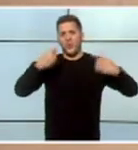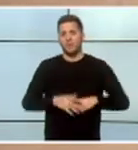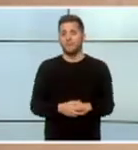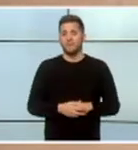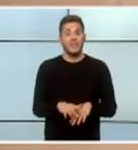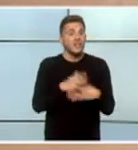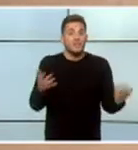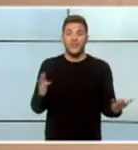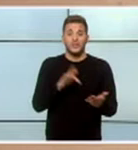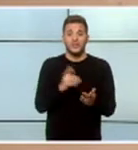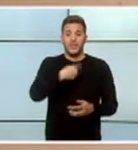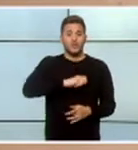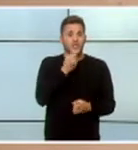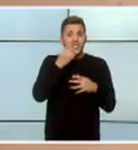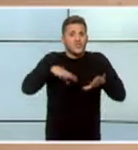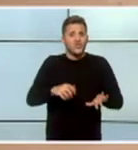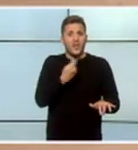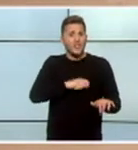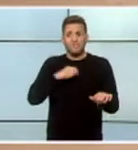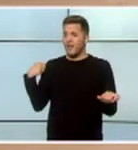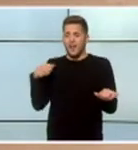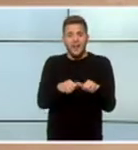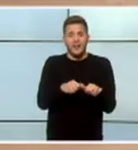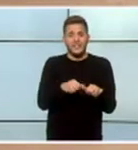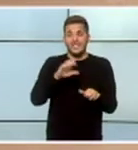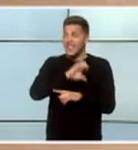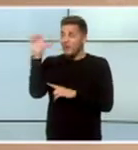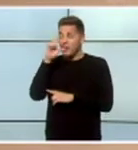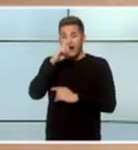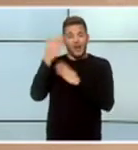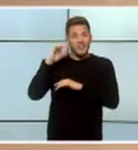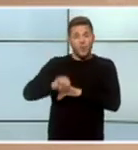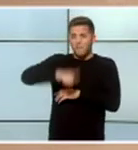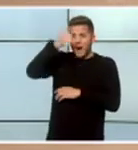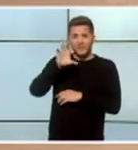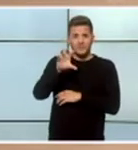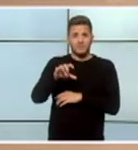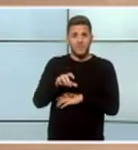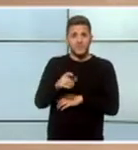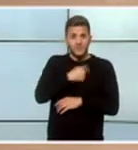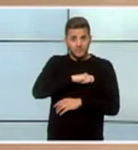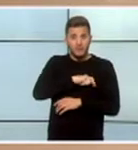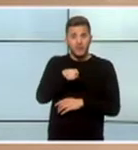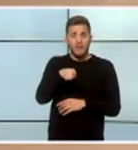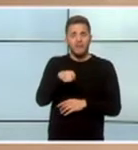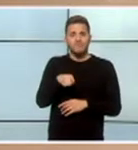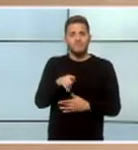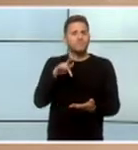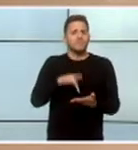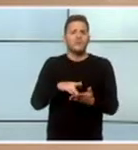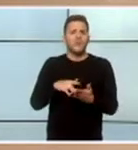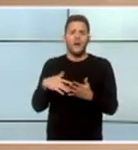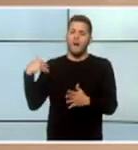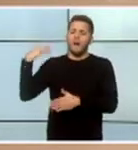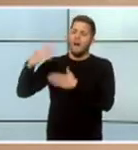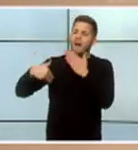lección de nuestra historia como país... ...como la nación más antigua de Europa que somos... ...es que precisamente... ...después de tanto tiempo